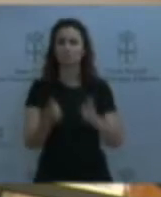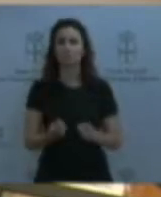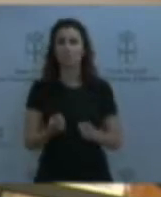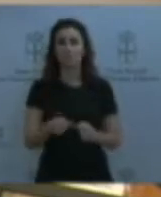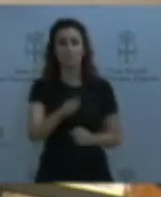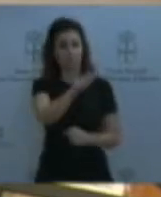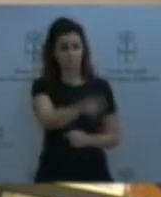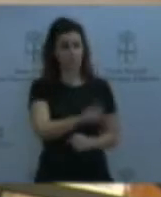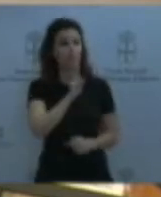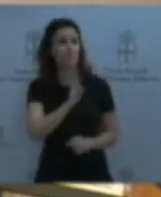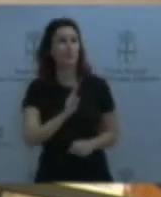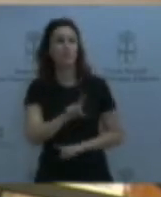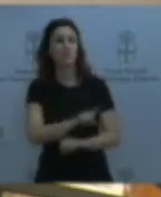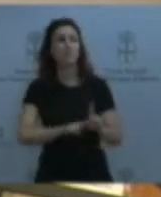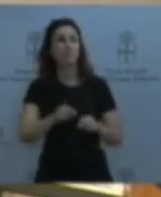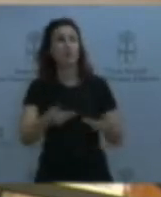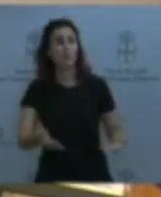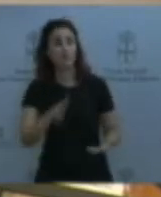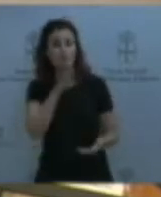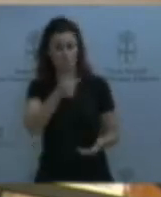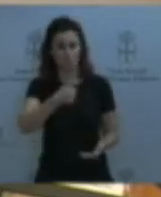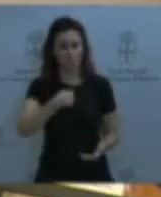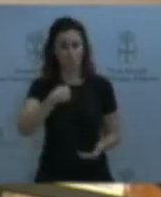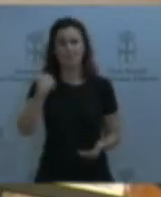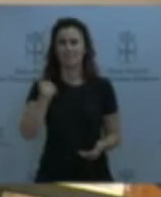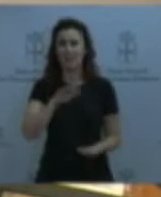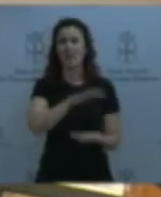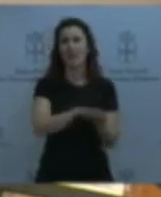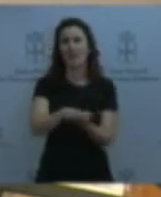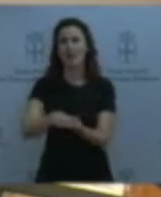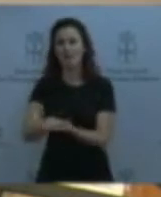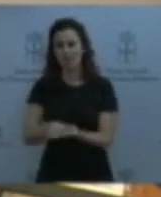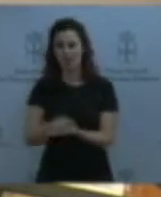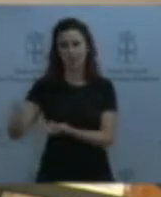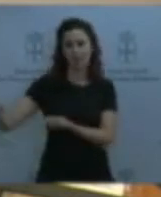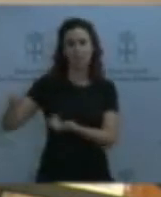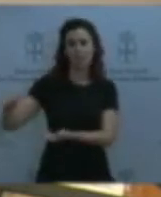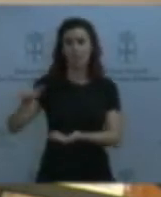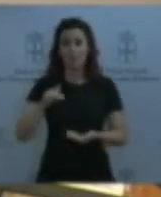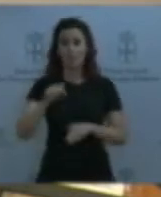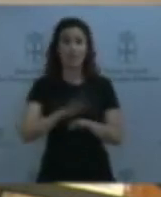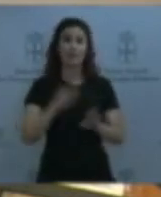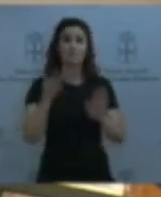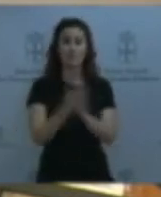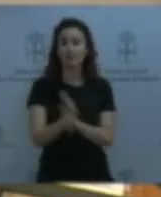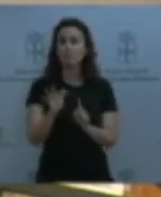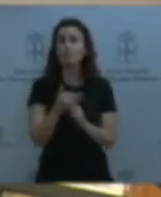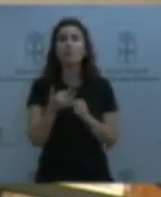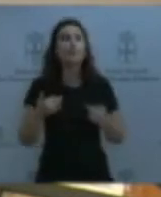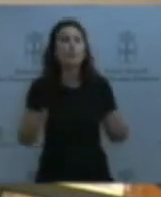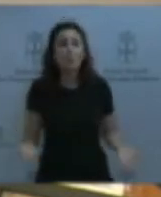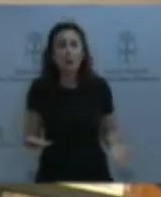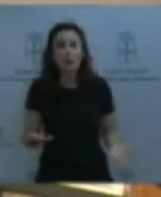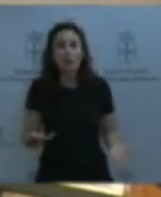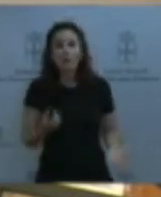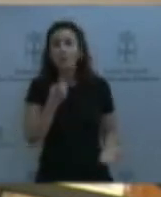he hablado con muchos de esos proveedores para explicarle cuál es la situación, diciéndoles que no creo que nuestra factura, desde luego